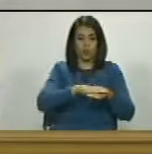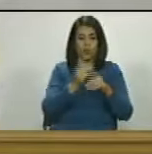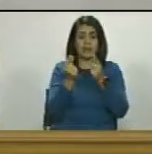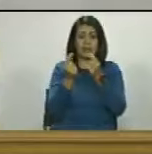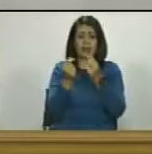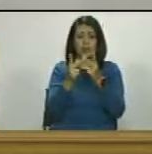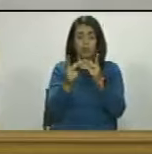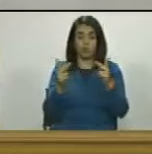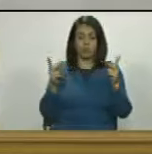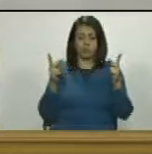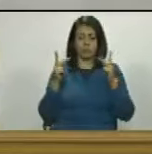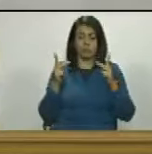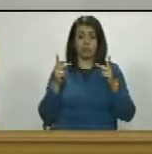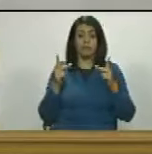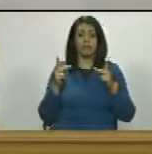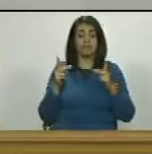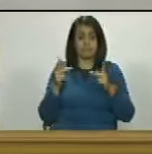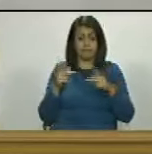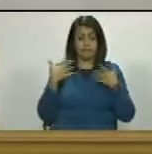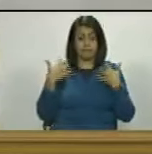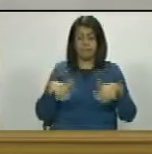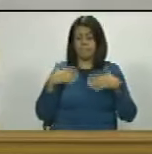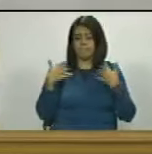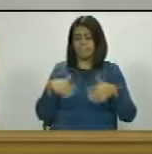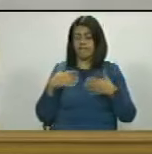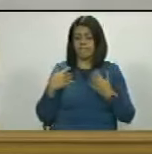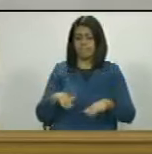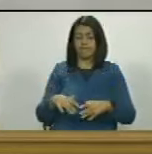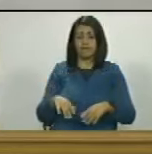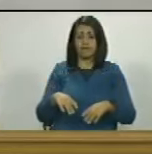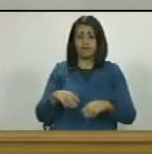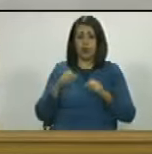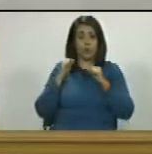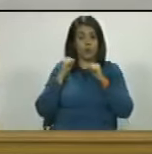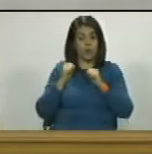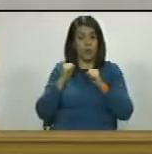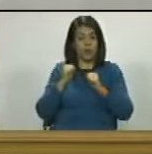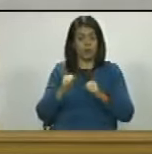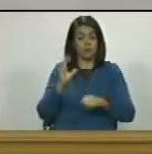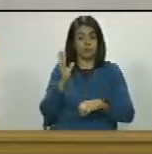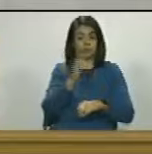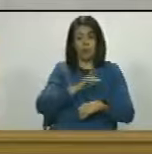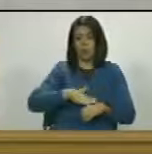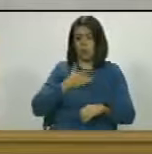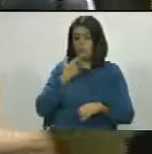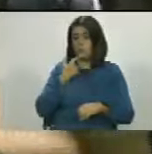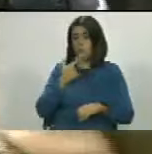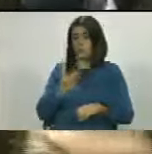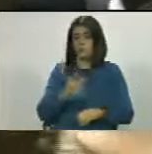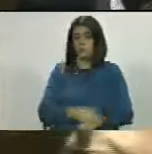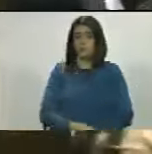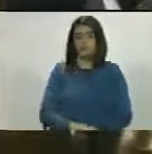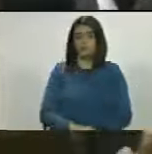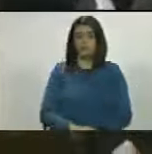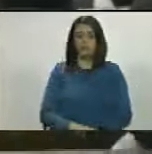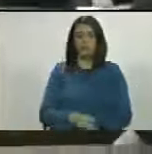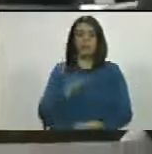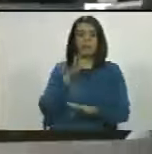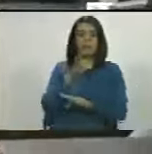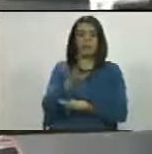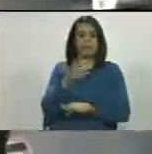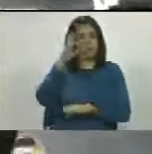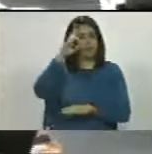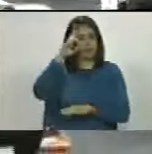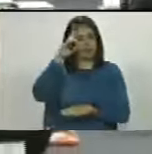dineros públicos vamos pues a comprar pergata que es lo que viene joropo no pueden decir que van a barbado ahí tiene razón